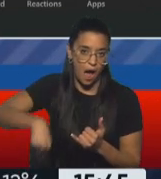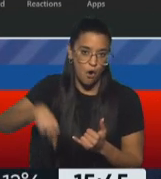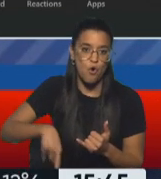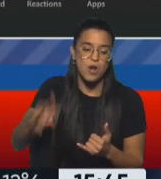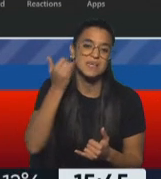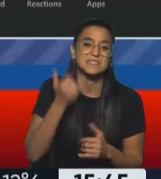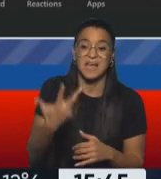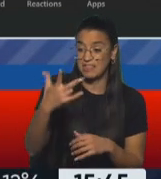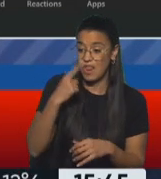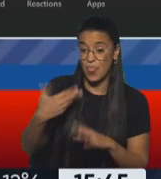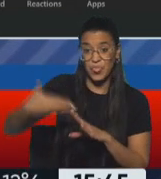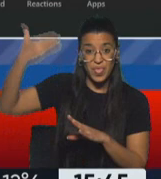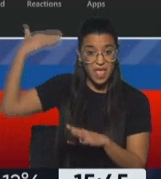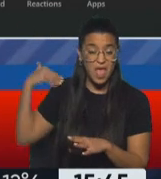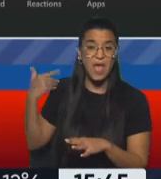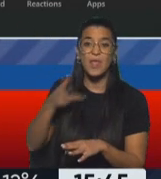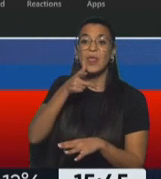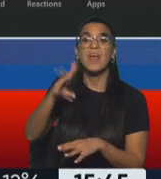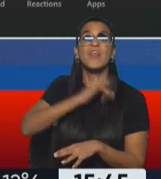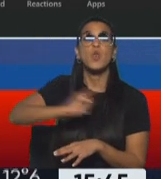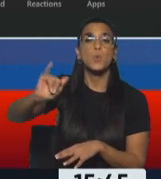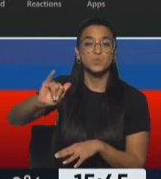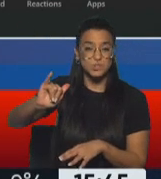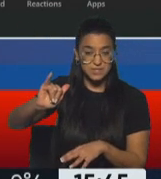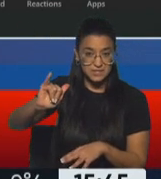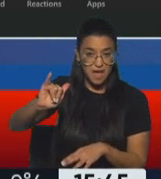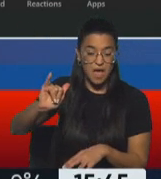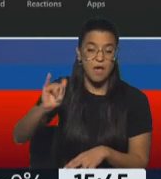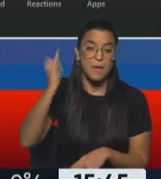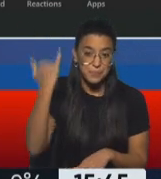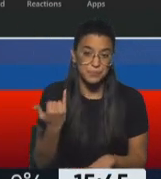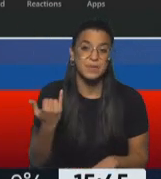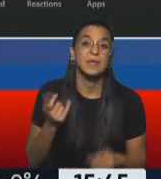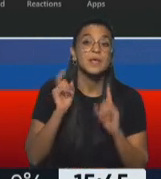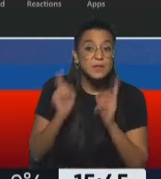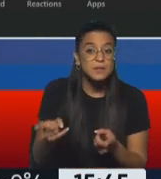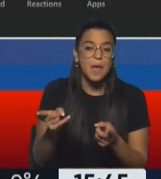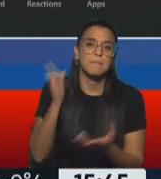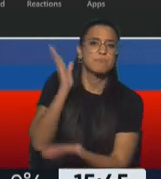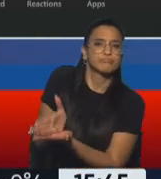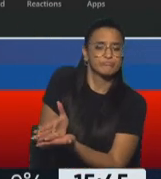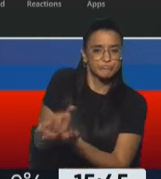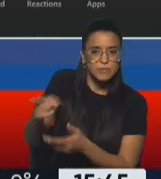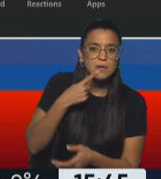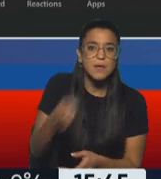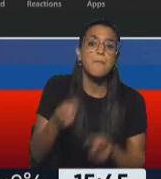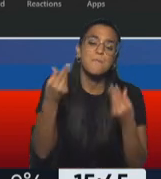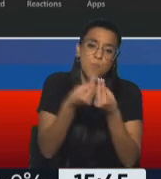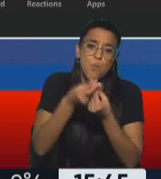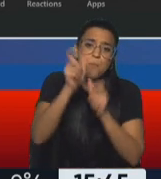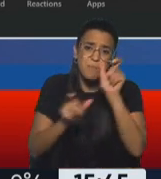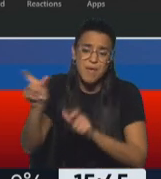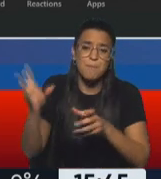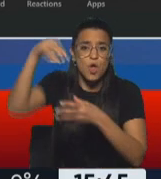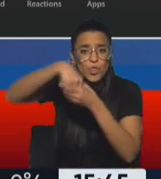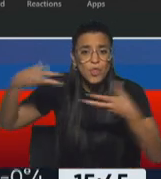ha decretado hace tres días una denuncia y apercibimiento de parte de varios miembros de Perú